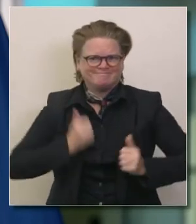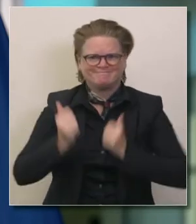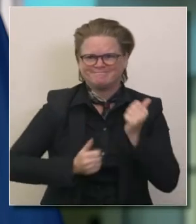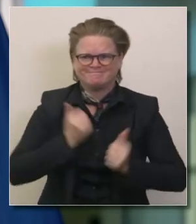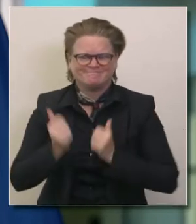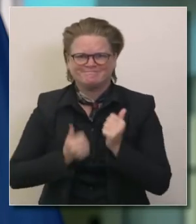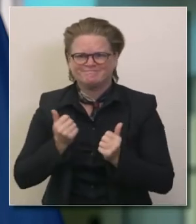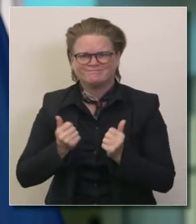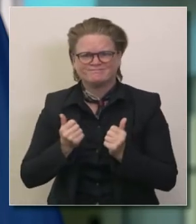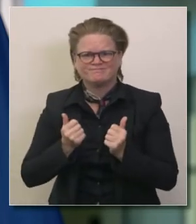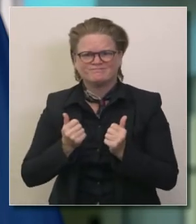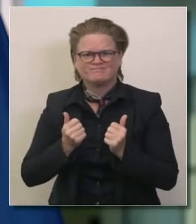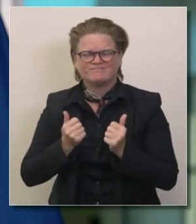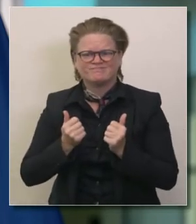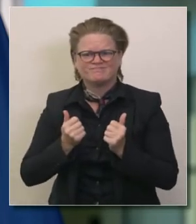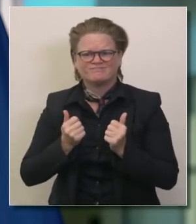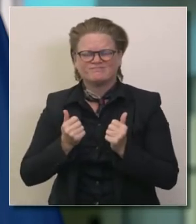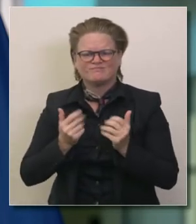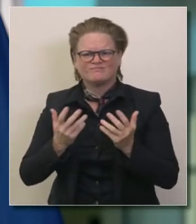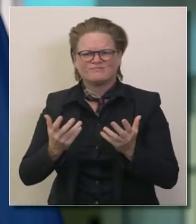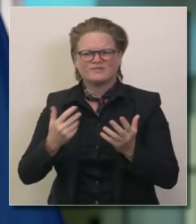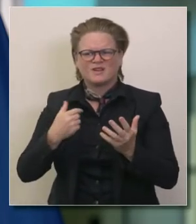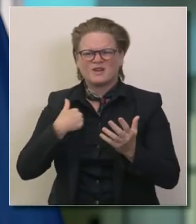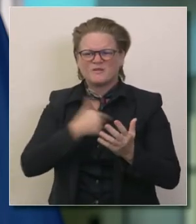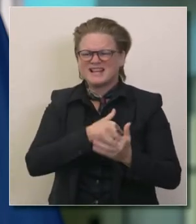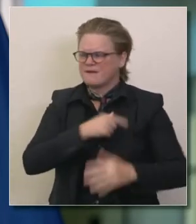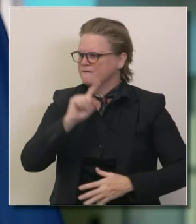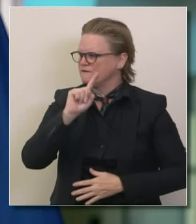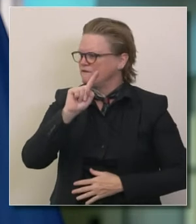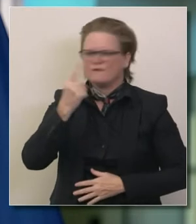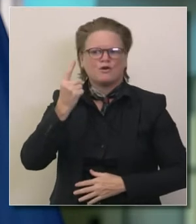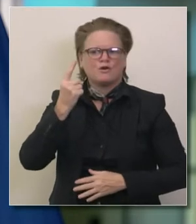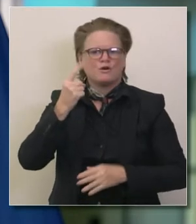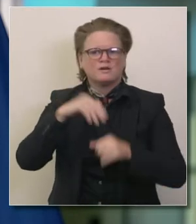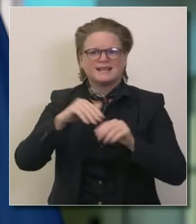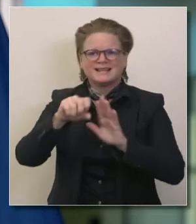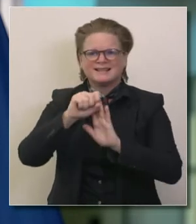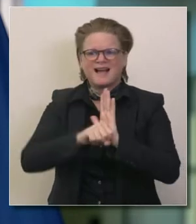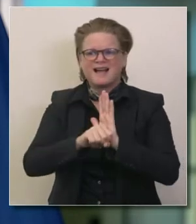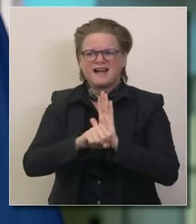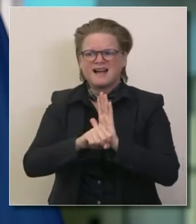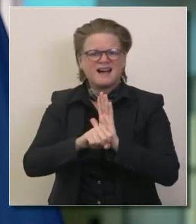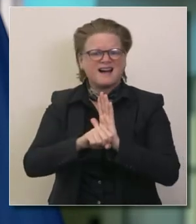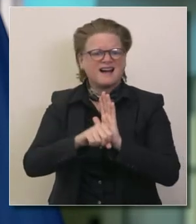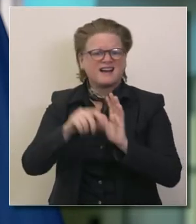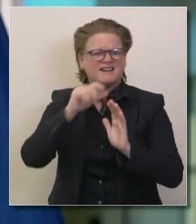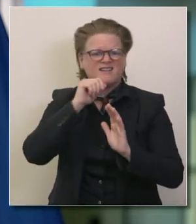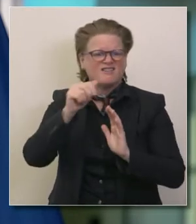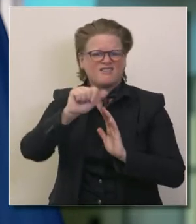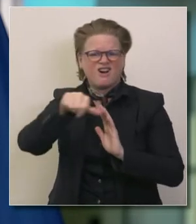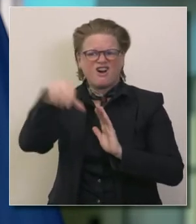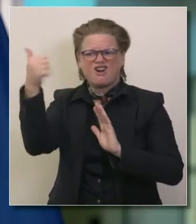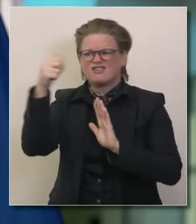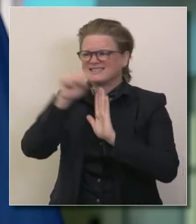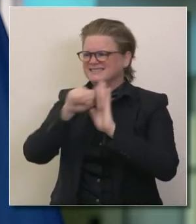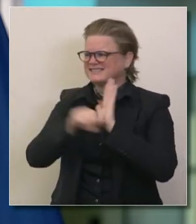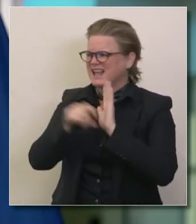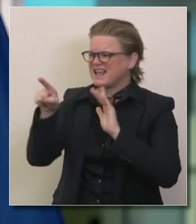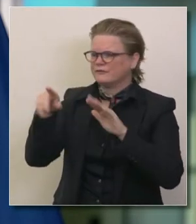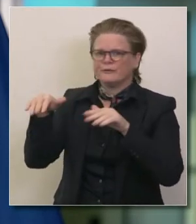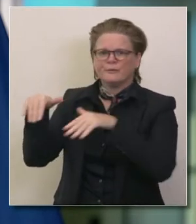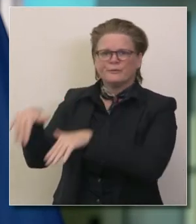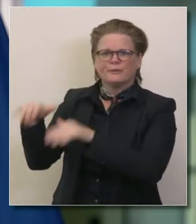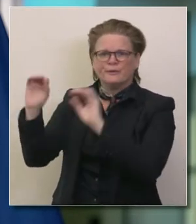y que hicimos una movida muy agresiva más que cualquier otro estado de la unión era para obtener